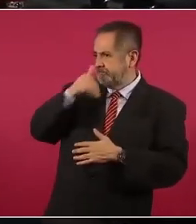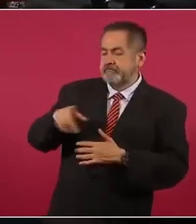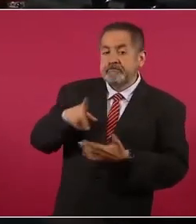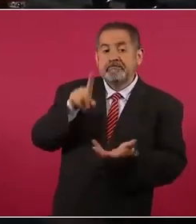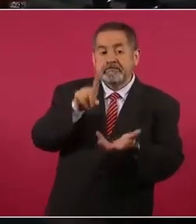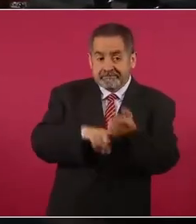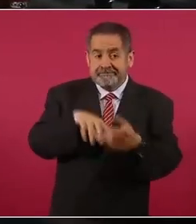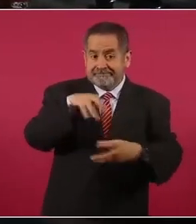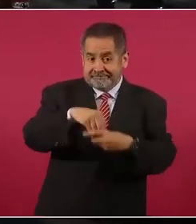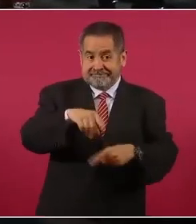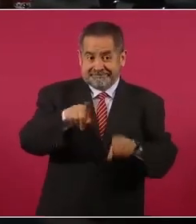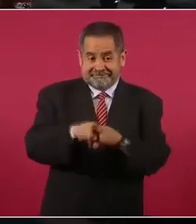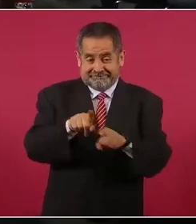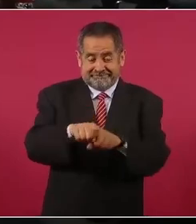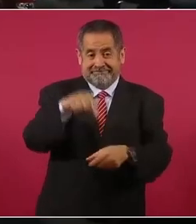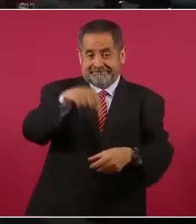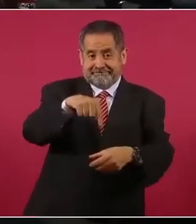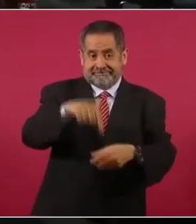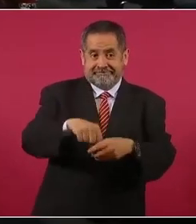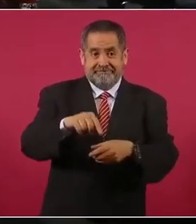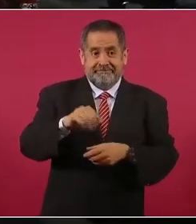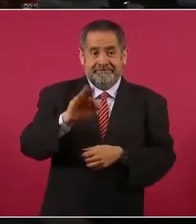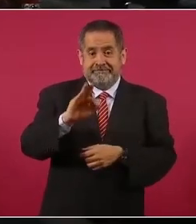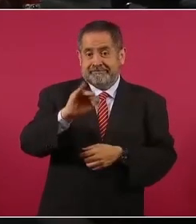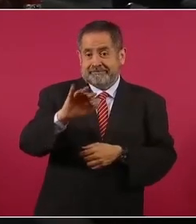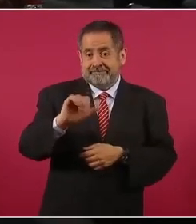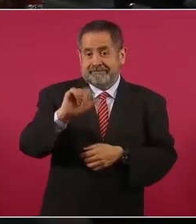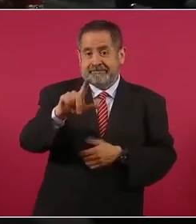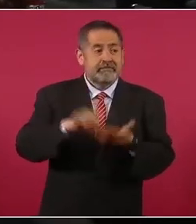interior de la fiscalía,